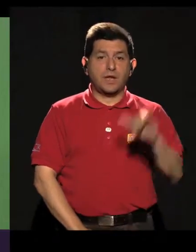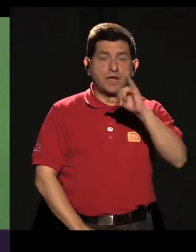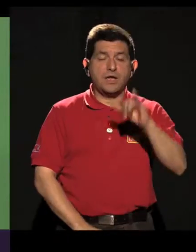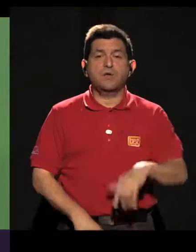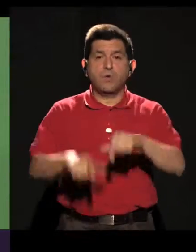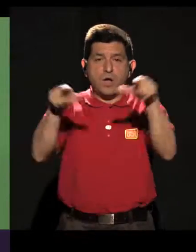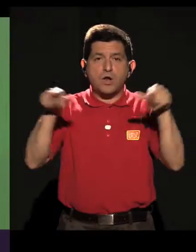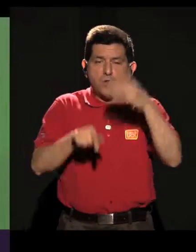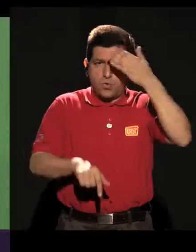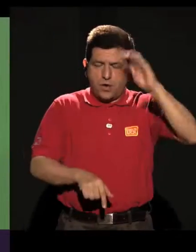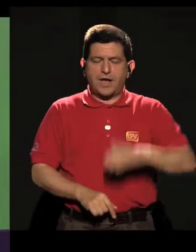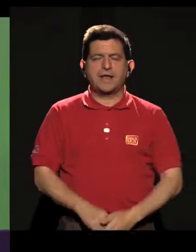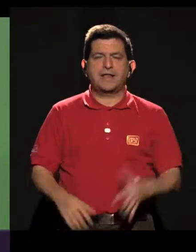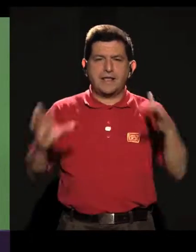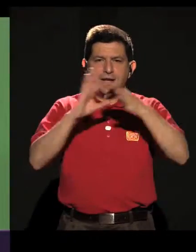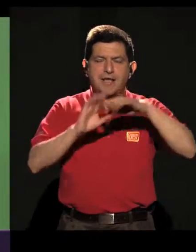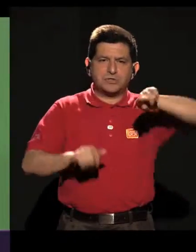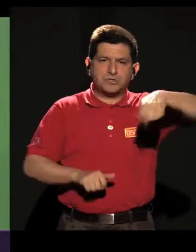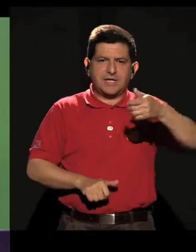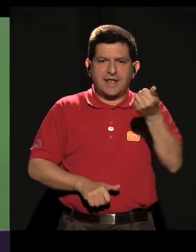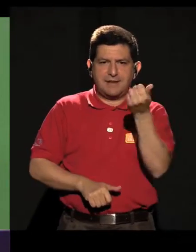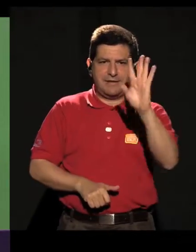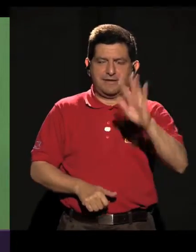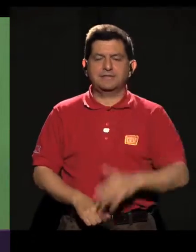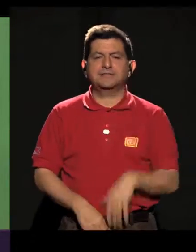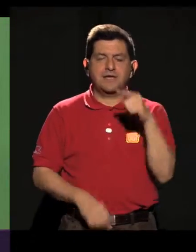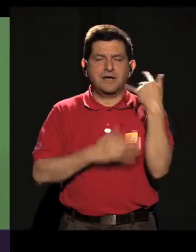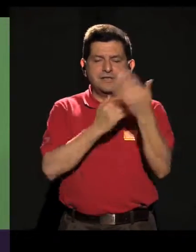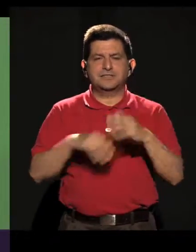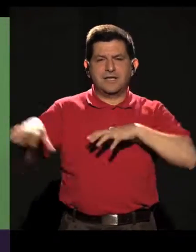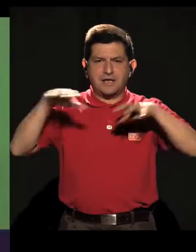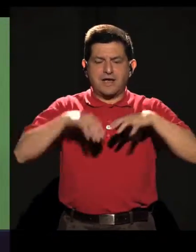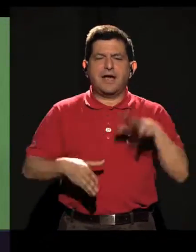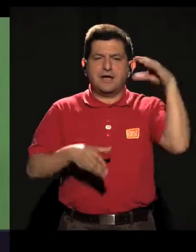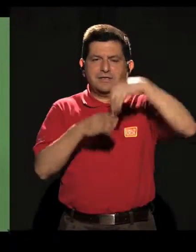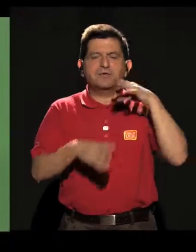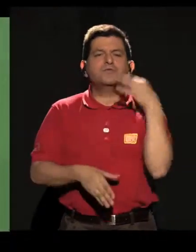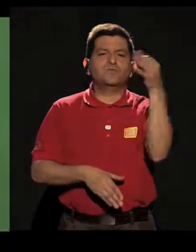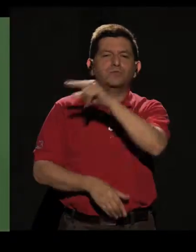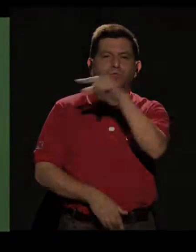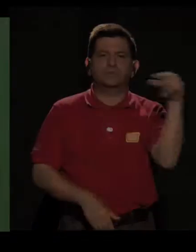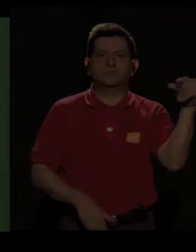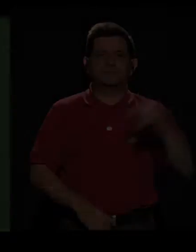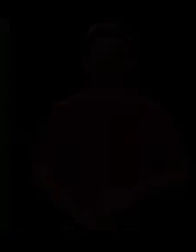o bien en nuestra página en Facebook como Nexos Canal 15. Los espero con más actividades inclusivas la próxima semana.